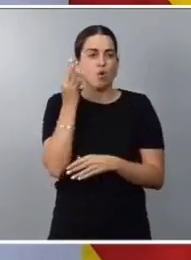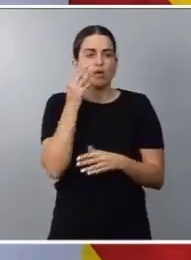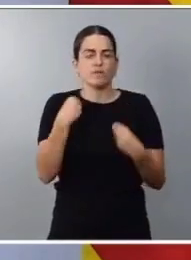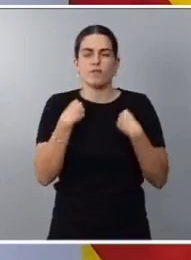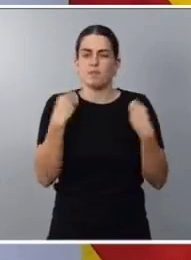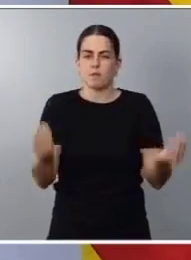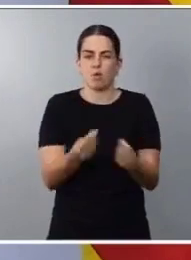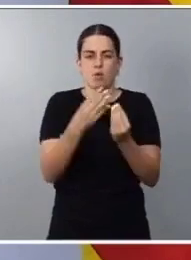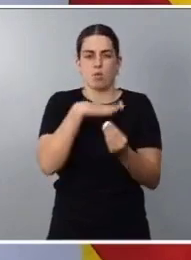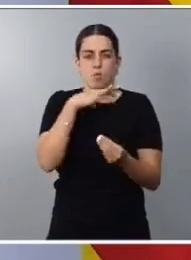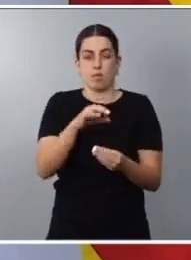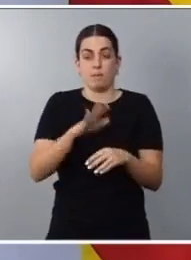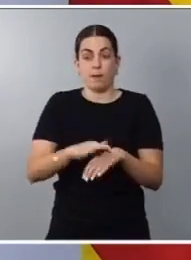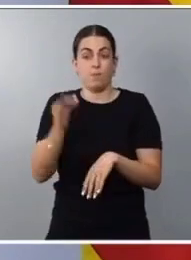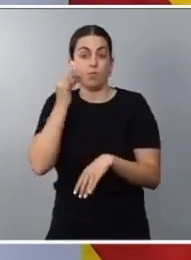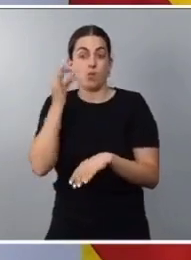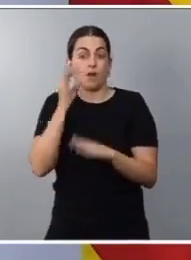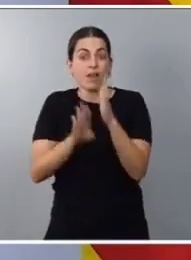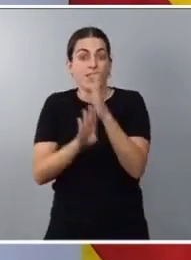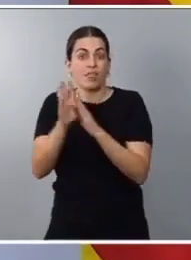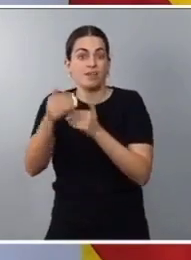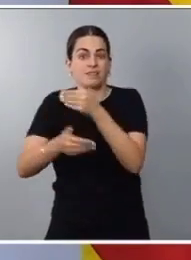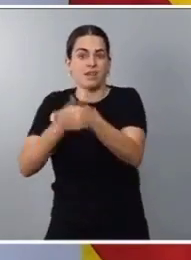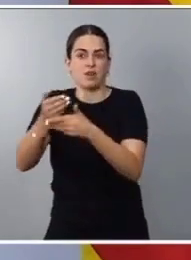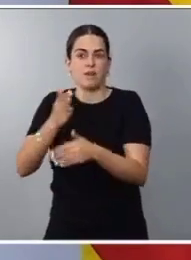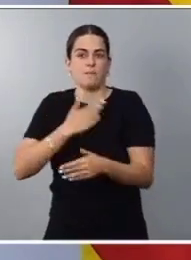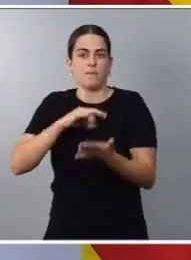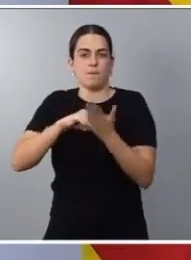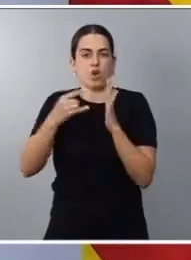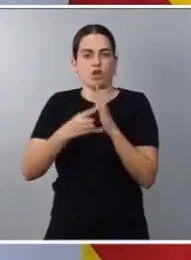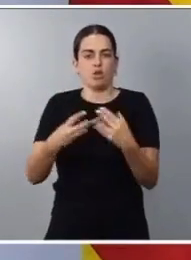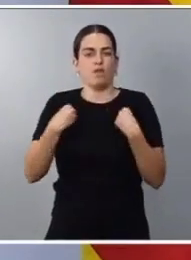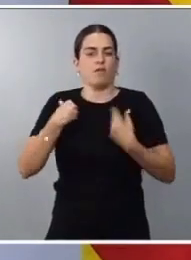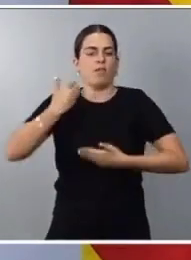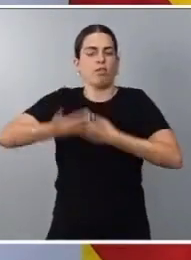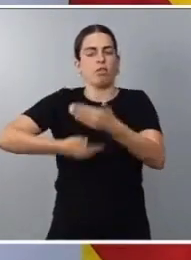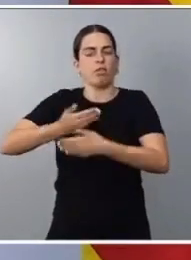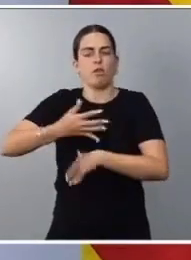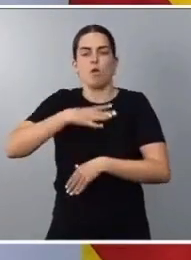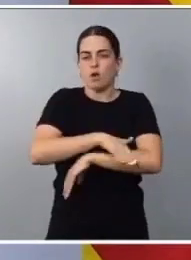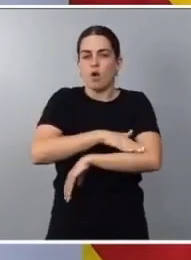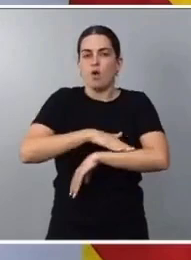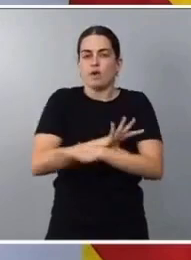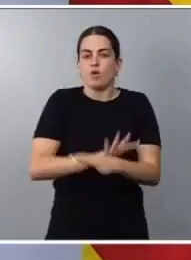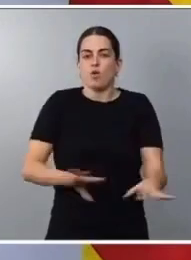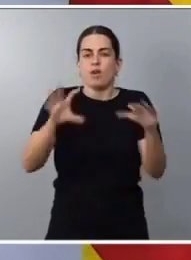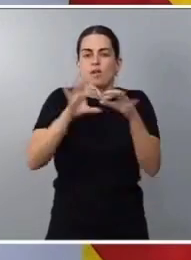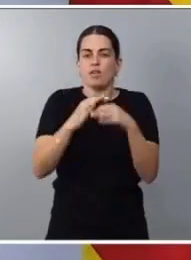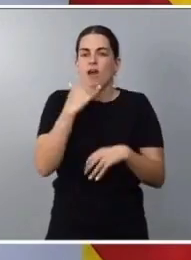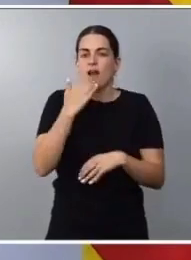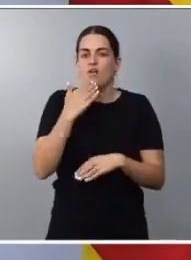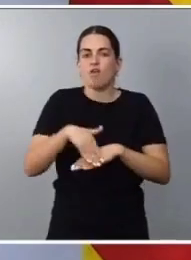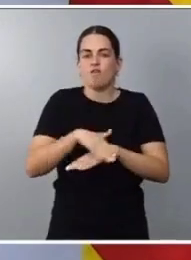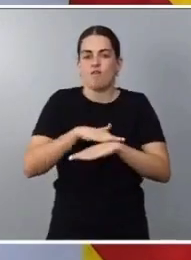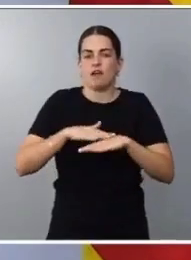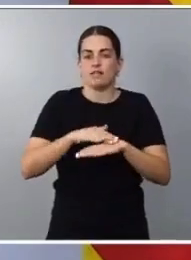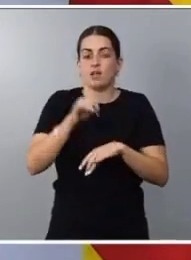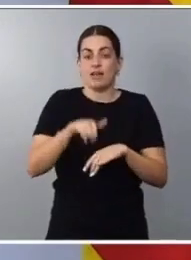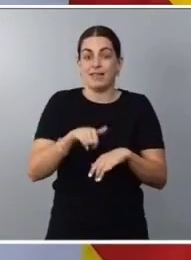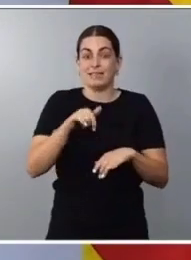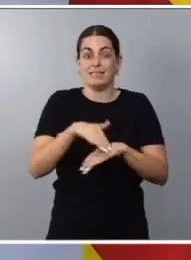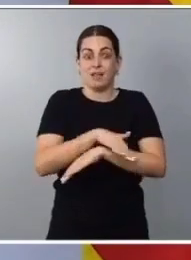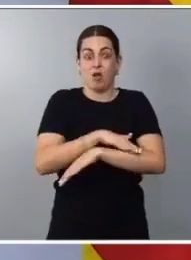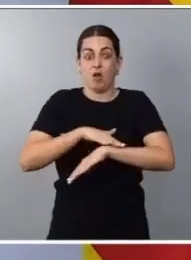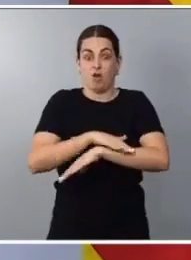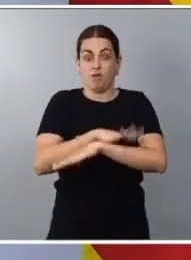mujeres pueden desarrollar sus proyectos de vida con total libertad y con plena garantía de sus derechos. Este gobierno de coalición pone